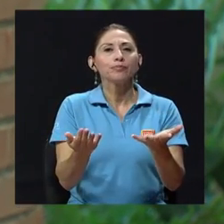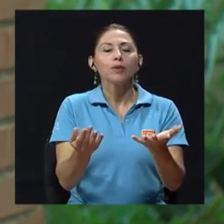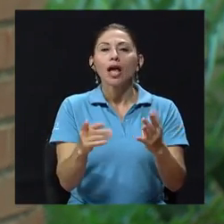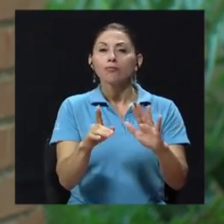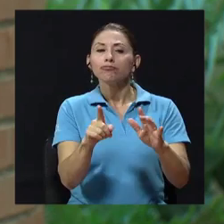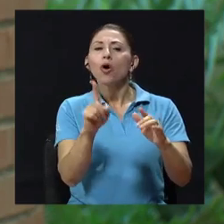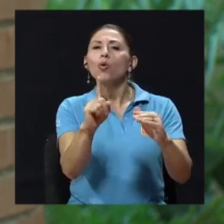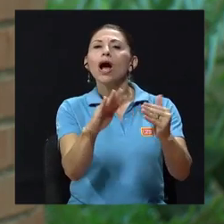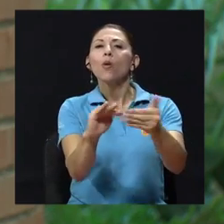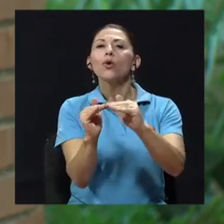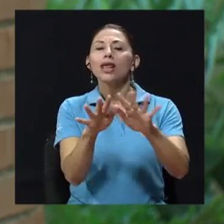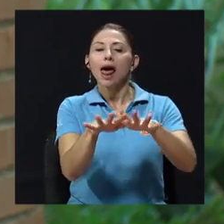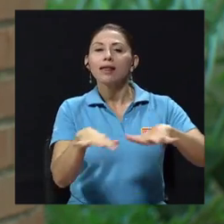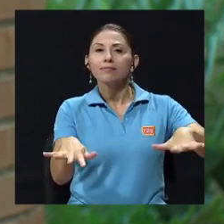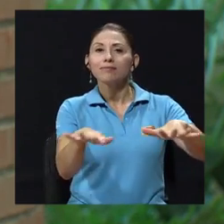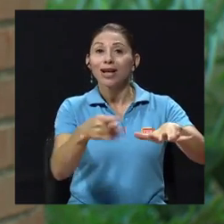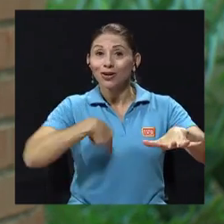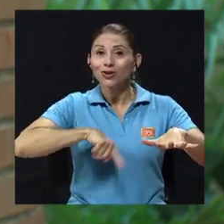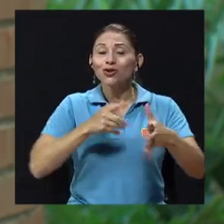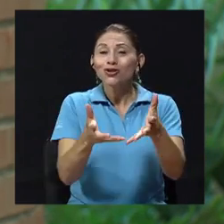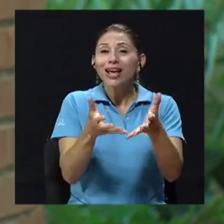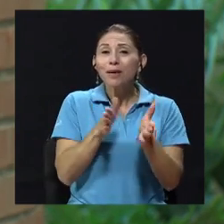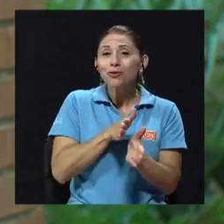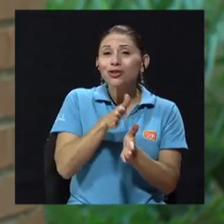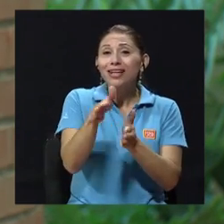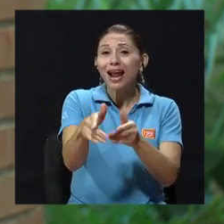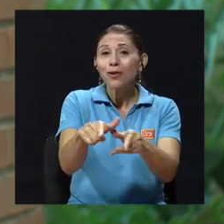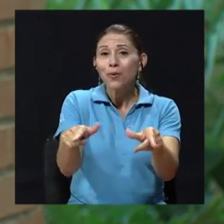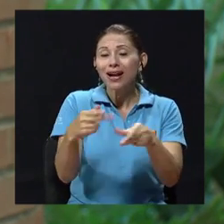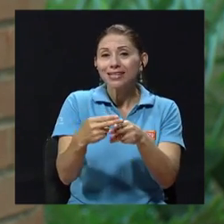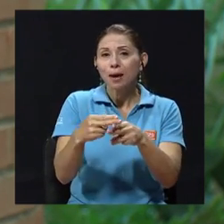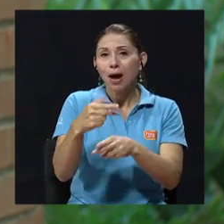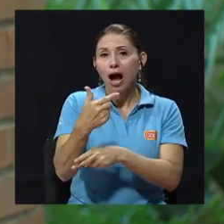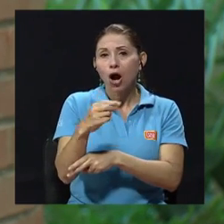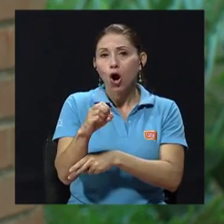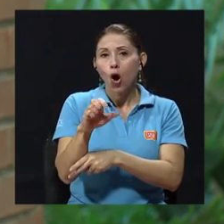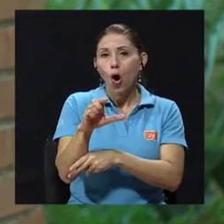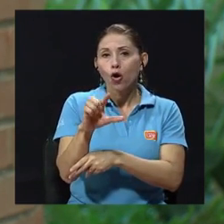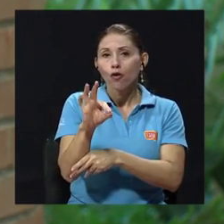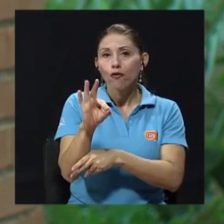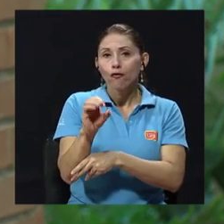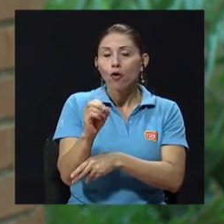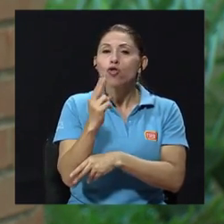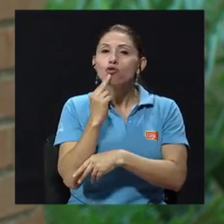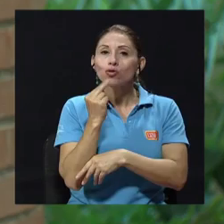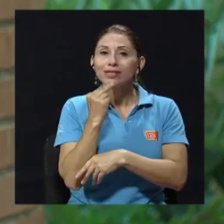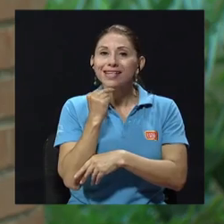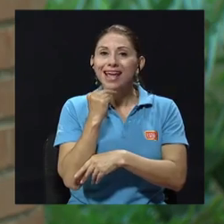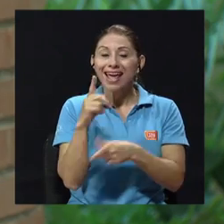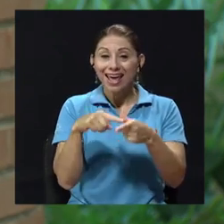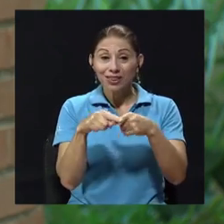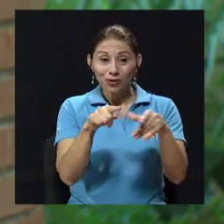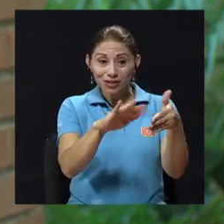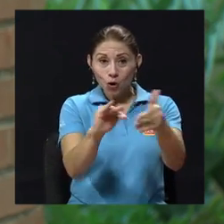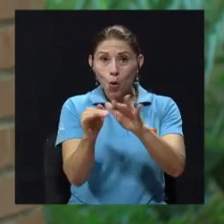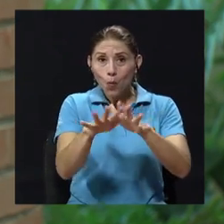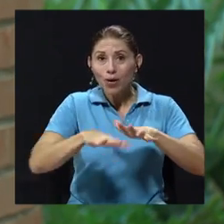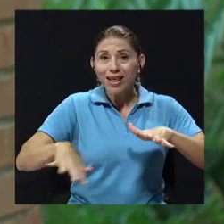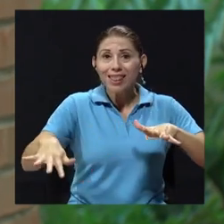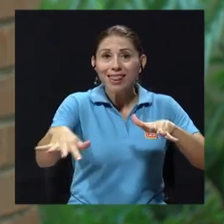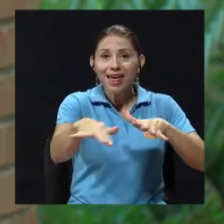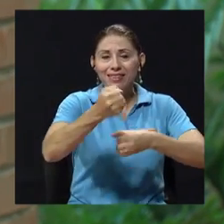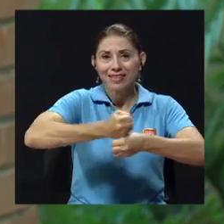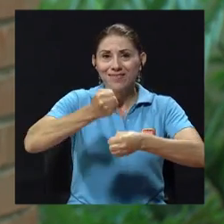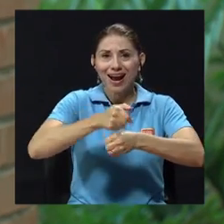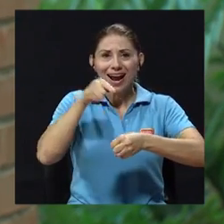una comunidad. Queremos ir a Golfo Dulce, por ejemplo, y tomar una comunidad e intervenirla integralmente para